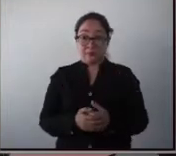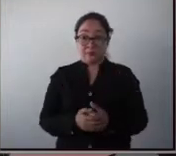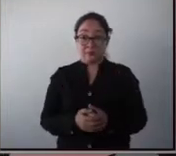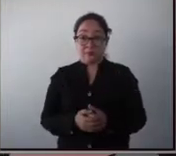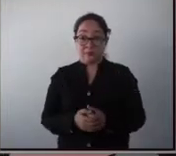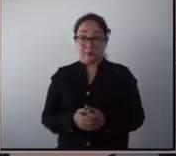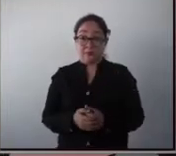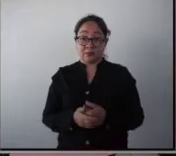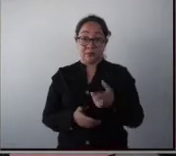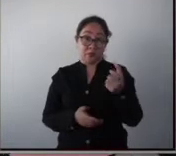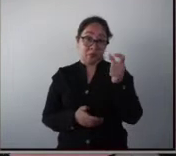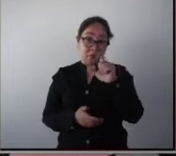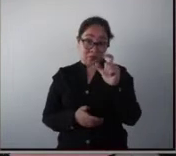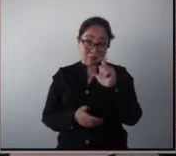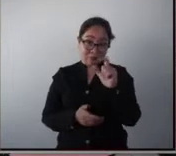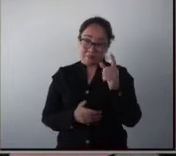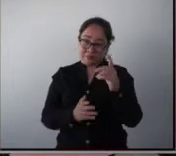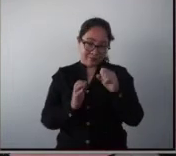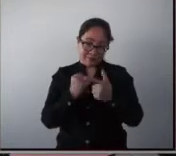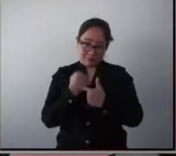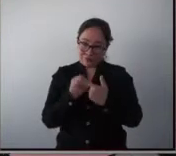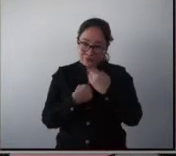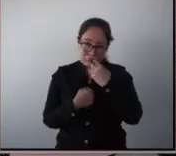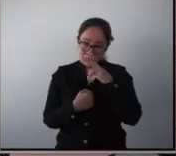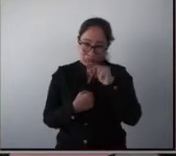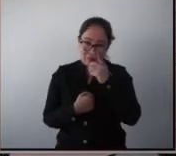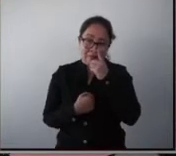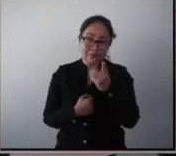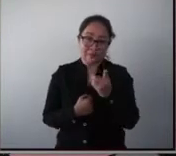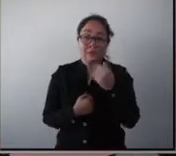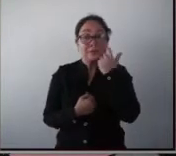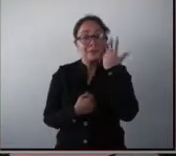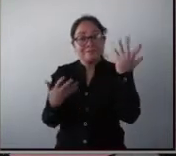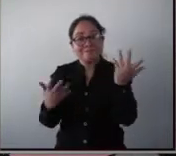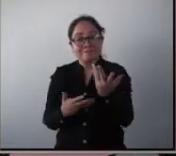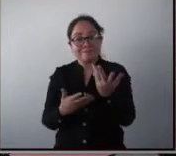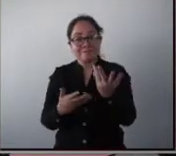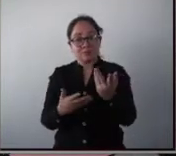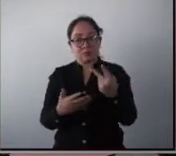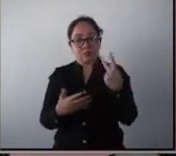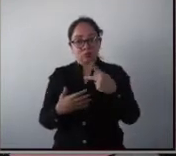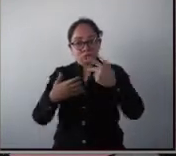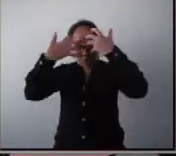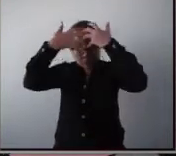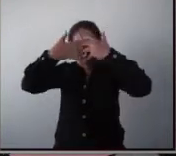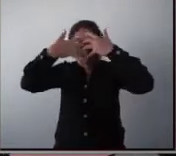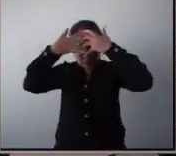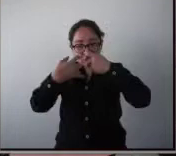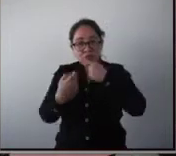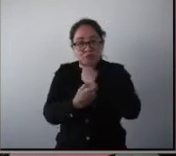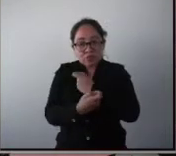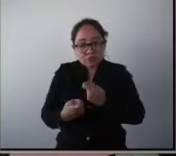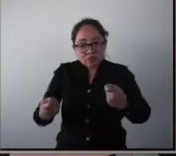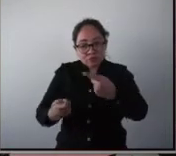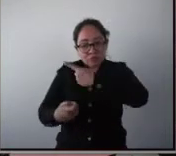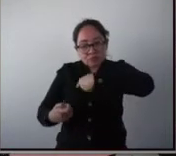algo que no he comentado que lo queremos hacer que es medir la actividad encefalográfica de los niños